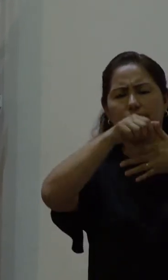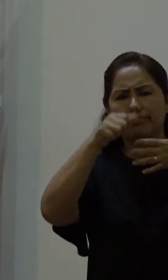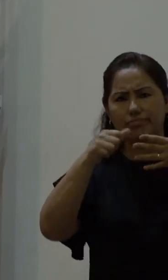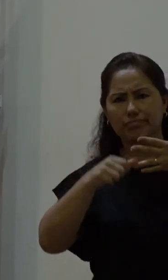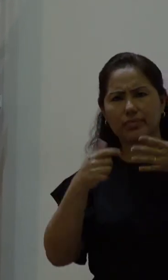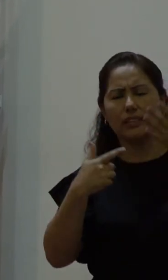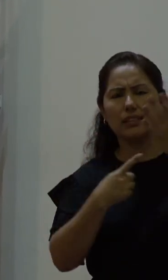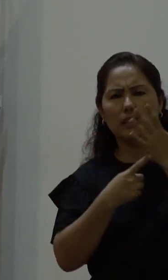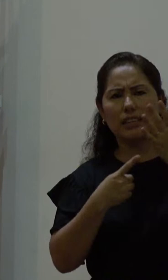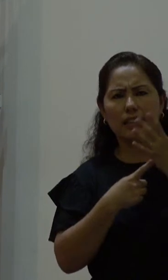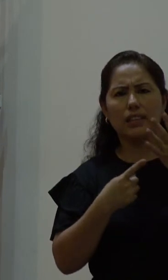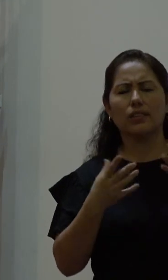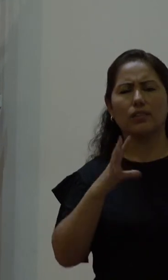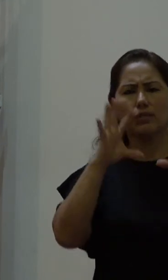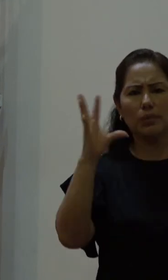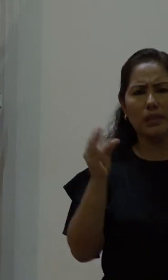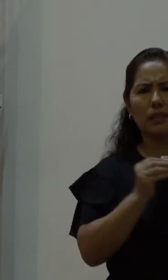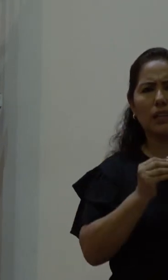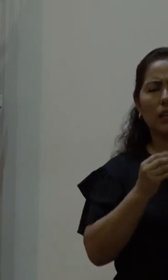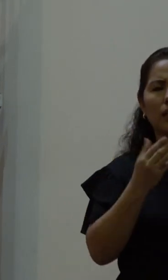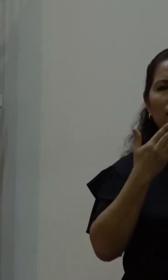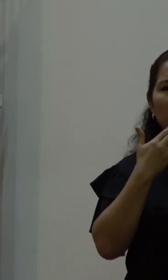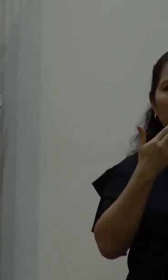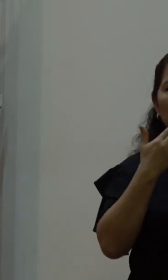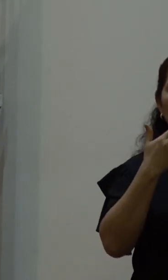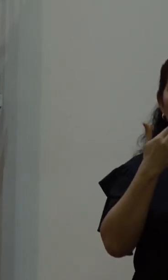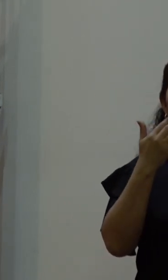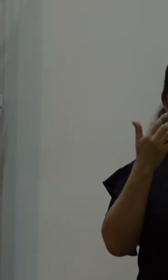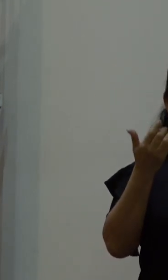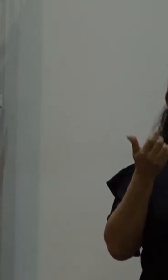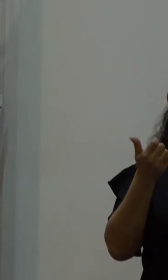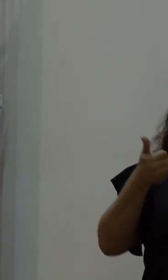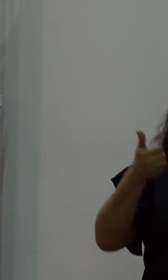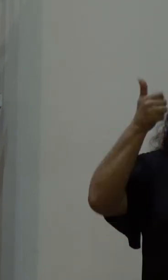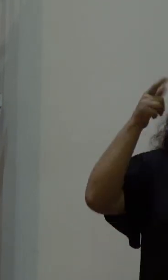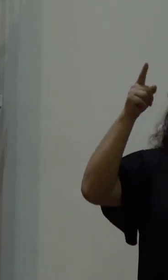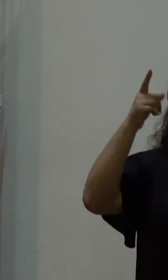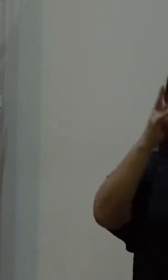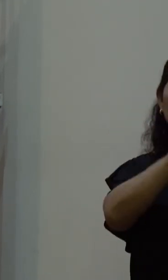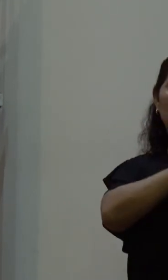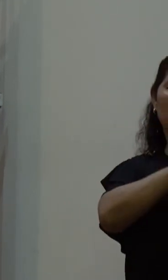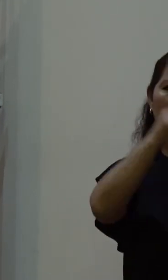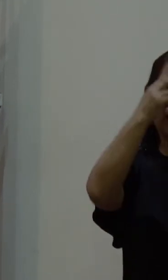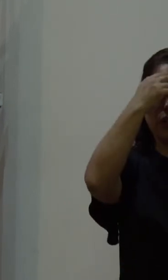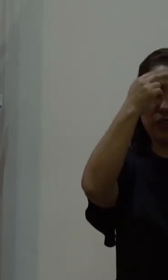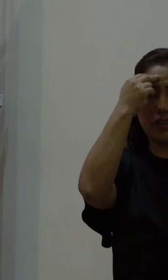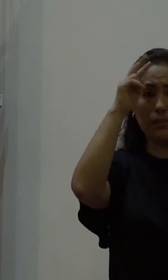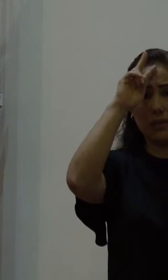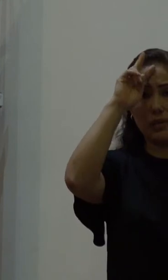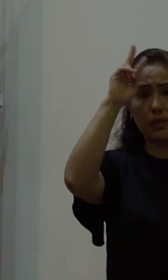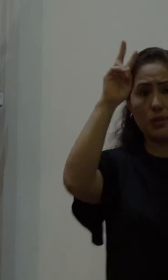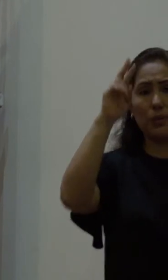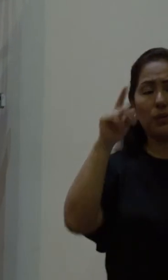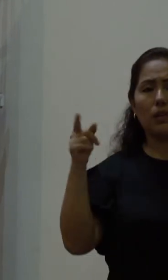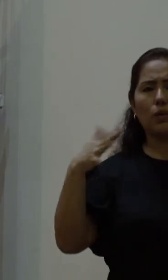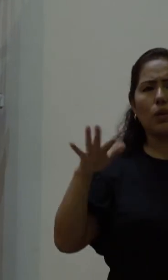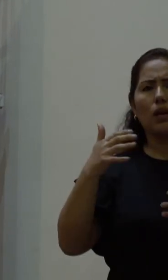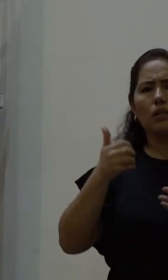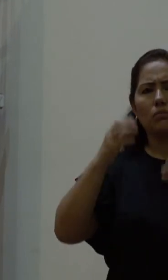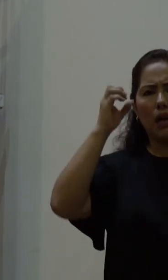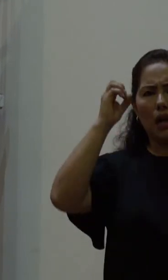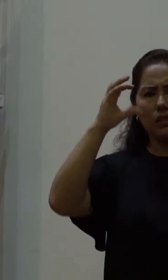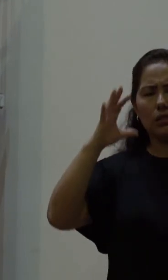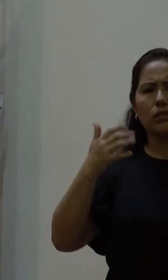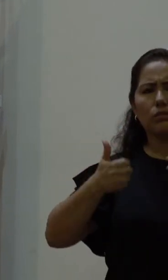profesional de la Facultad de Derecho de la Pontificia Universidad Católica del Perú, donde dicta cátedra, con estudios en políticas